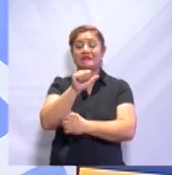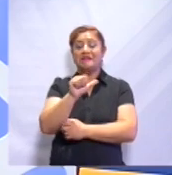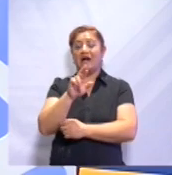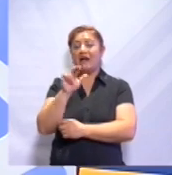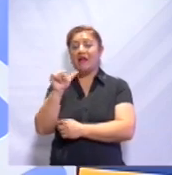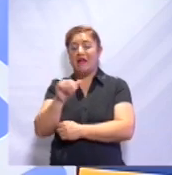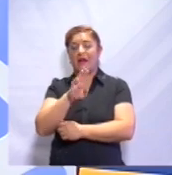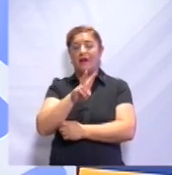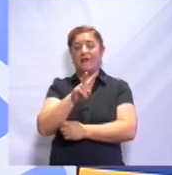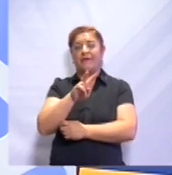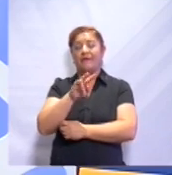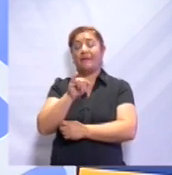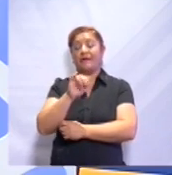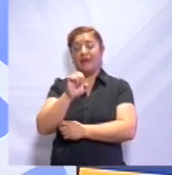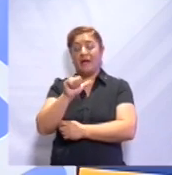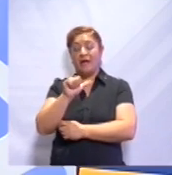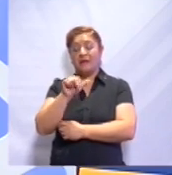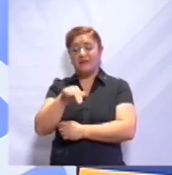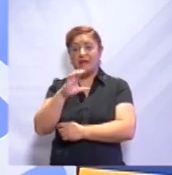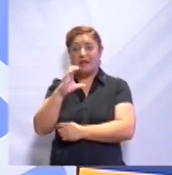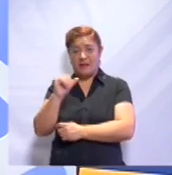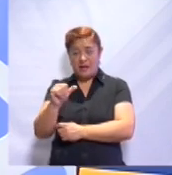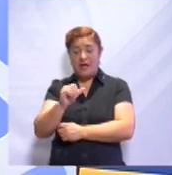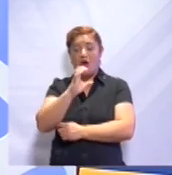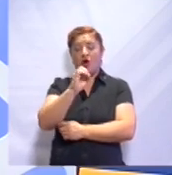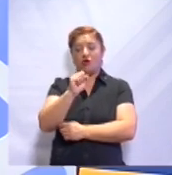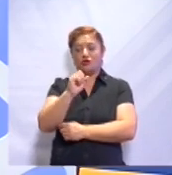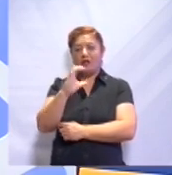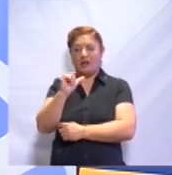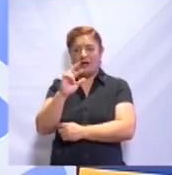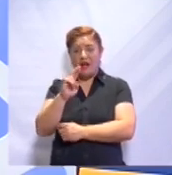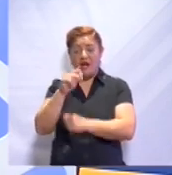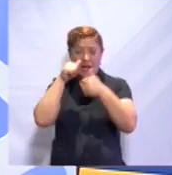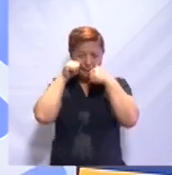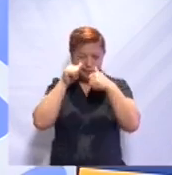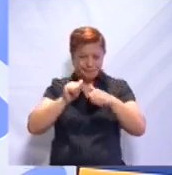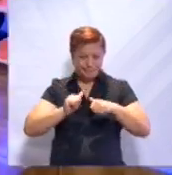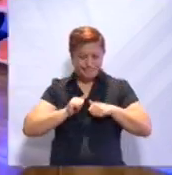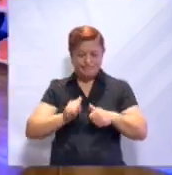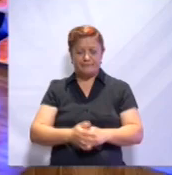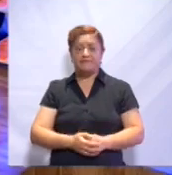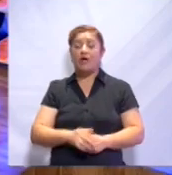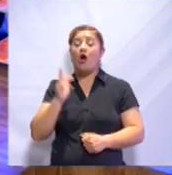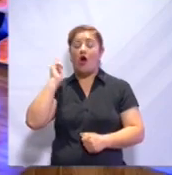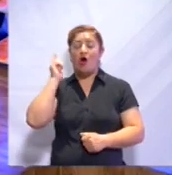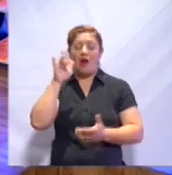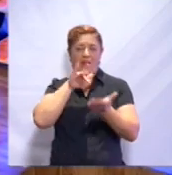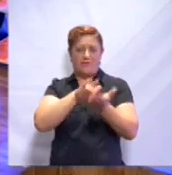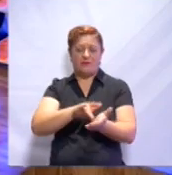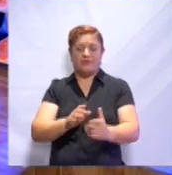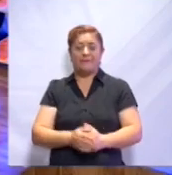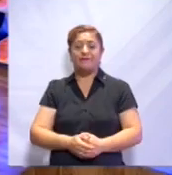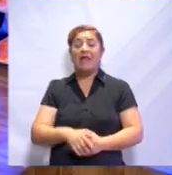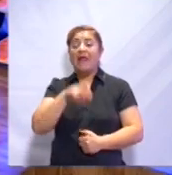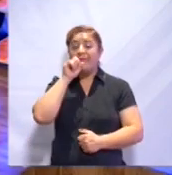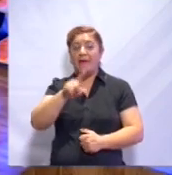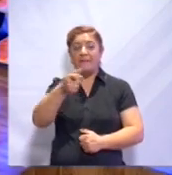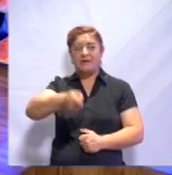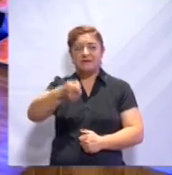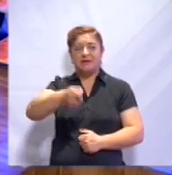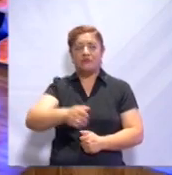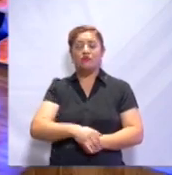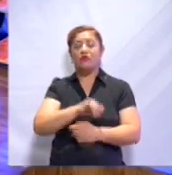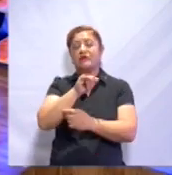Bianca y a Oscar que están muy atentos al programa. Esperemos que les sea de mucho apoyo. Así es, también un saludo a